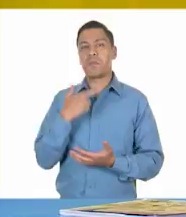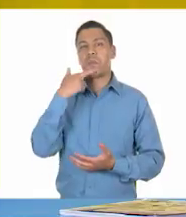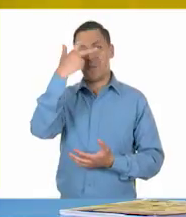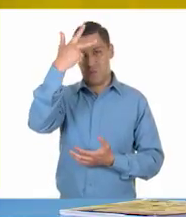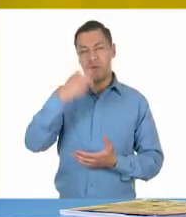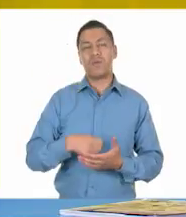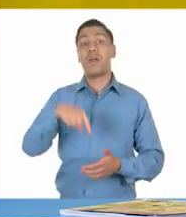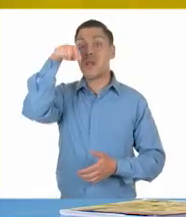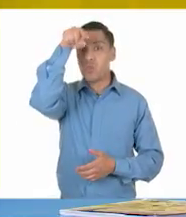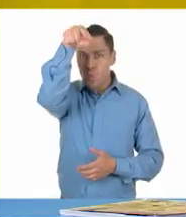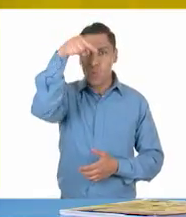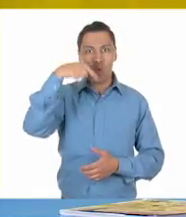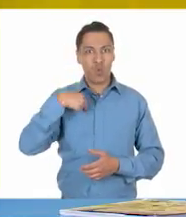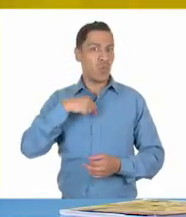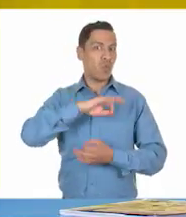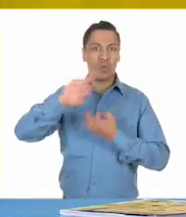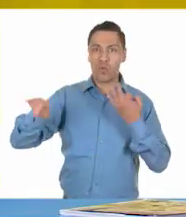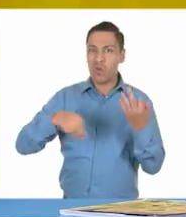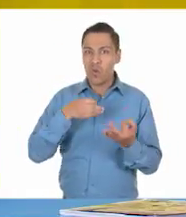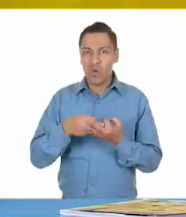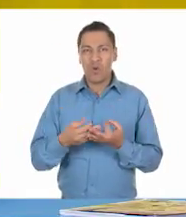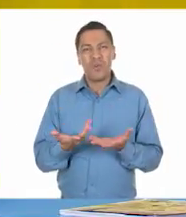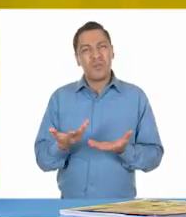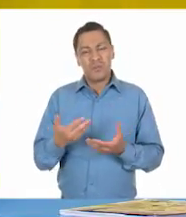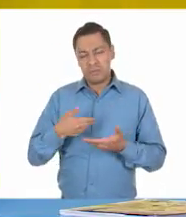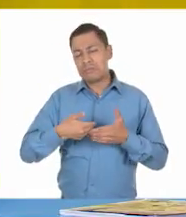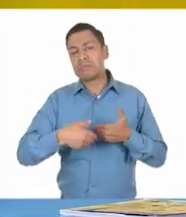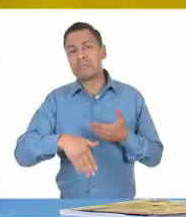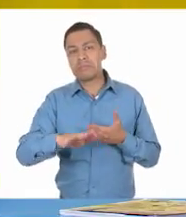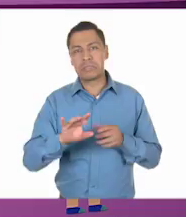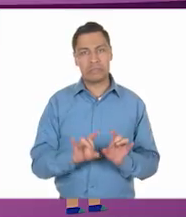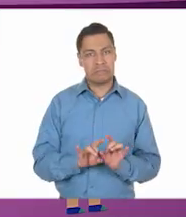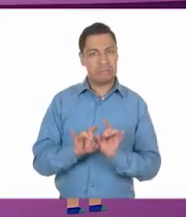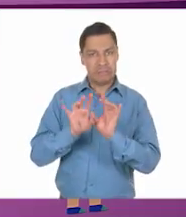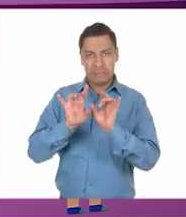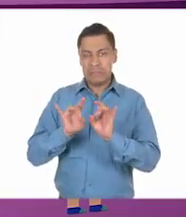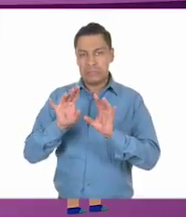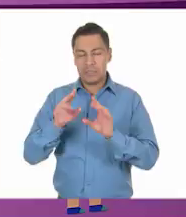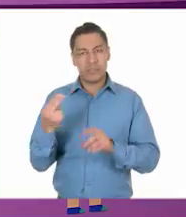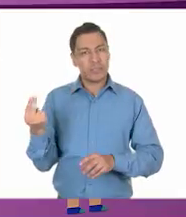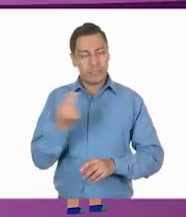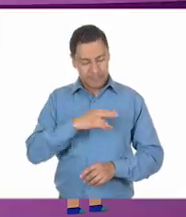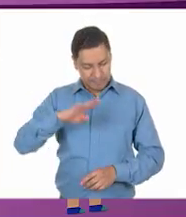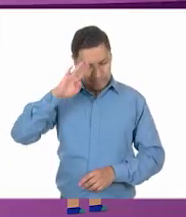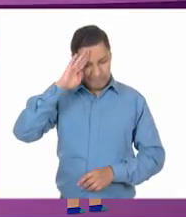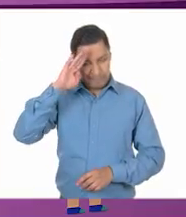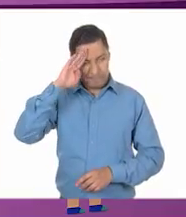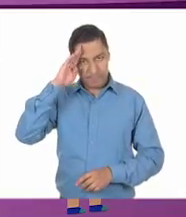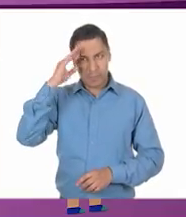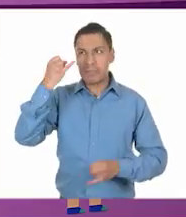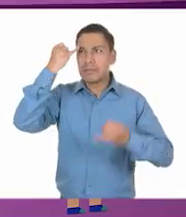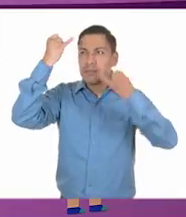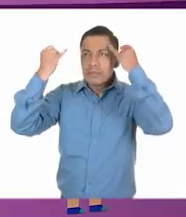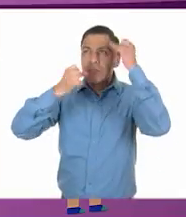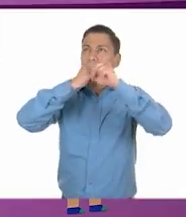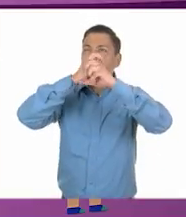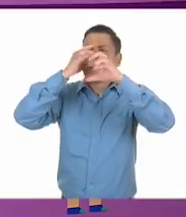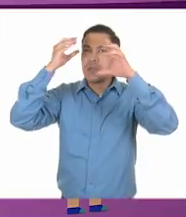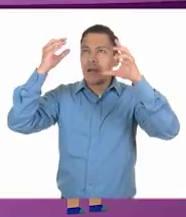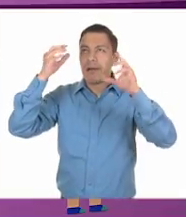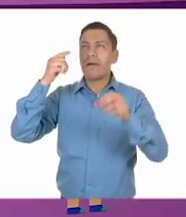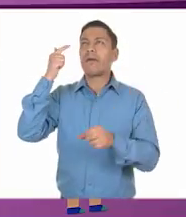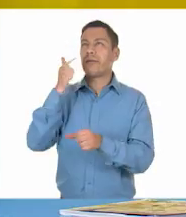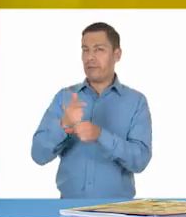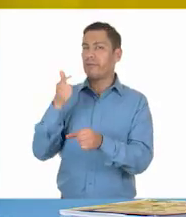En nuestra vida vamos a experimentar, pues, diversas situaciones en las que vamos a necesitar pensar creativamente para identificar